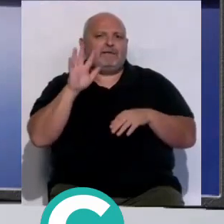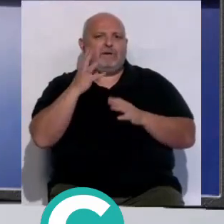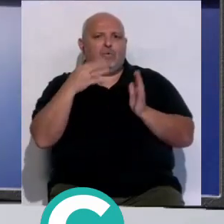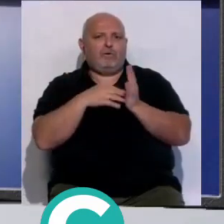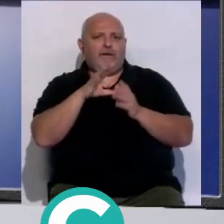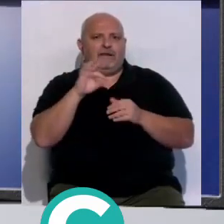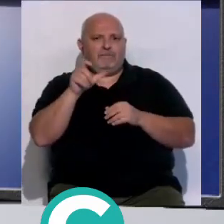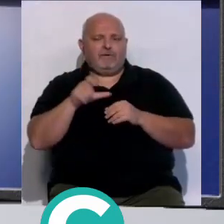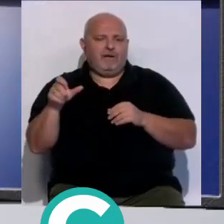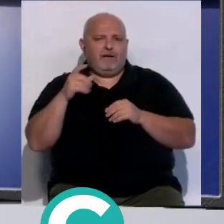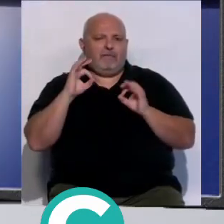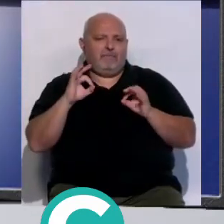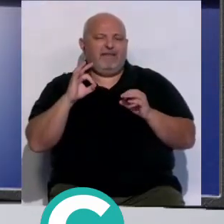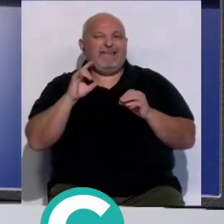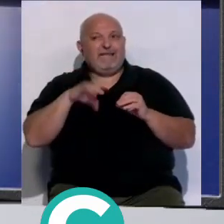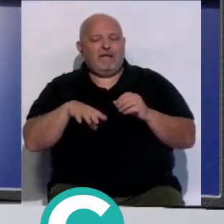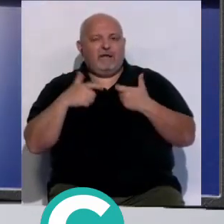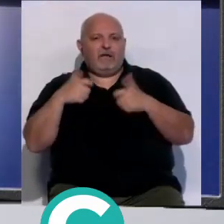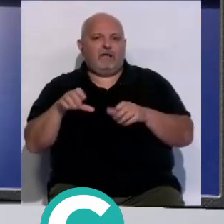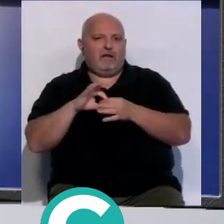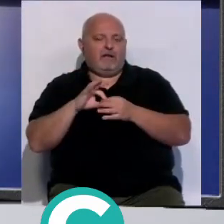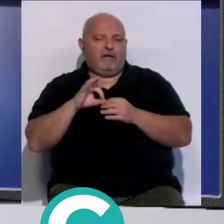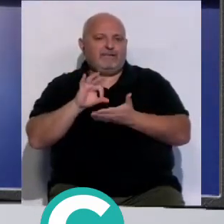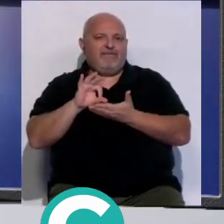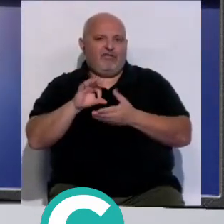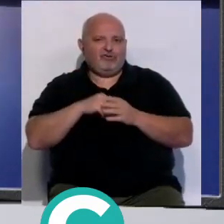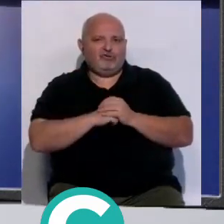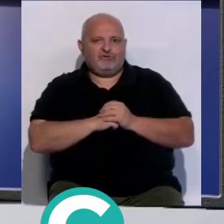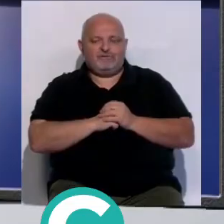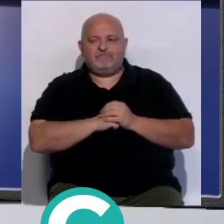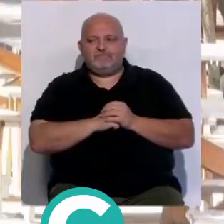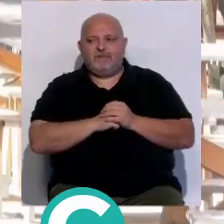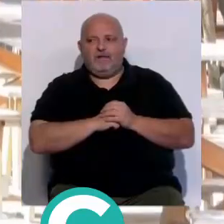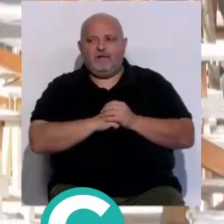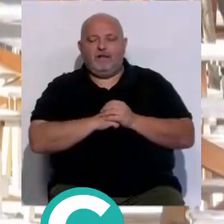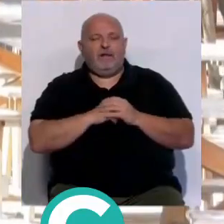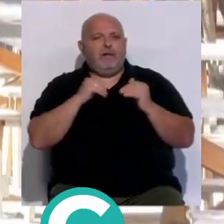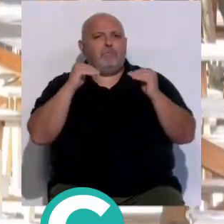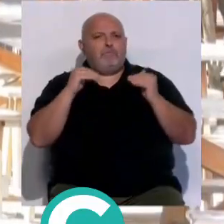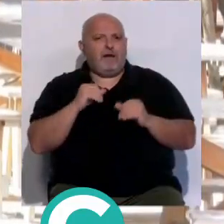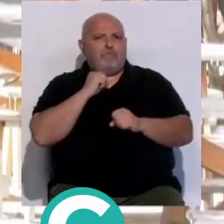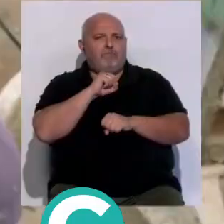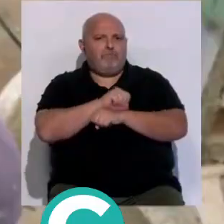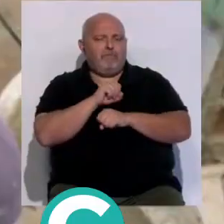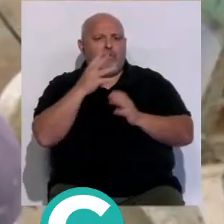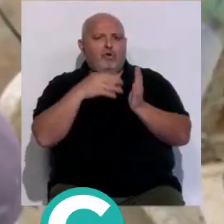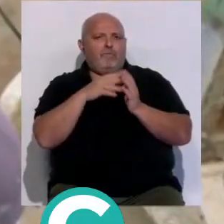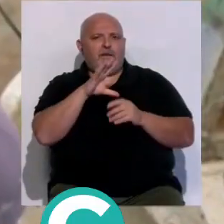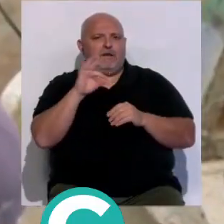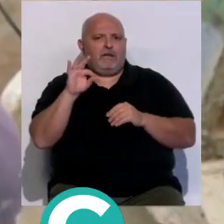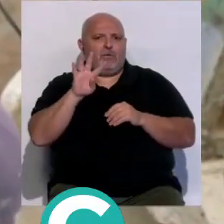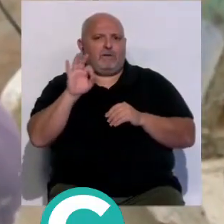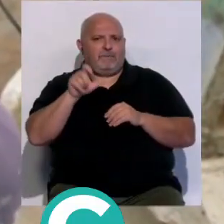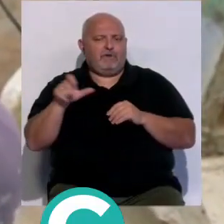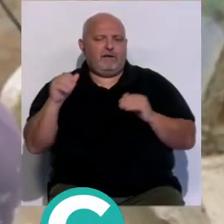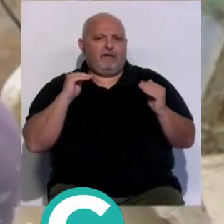.500 personas con especial protagonismo para el sector servicios el paro descendió en cádiz en 4.540